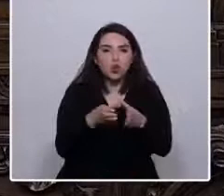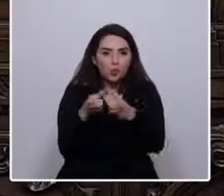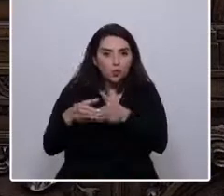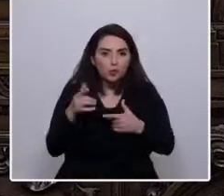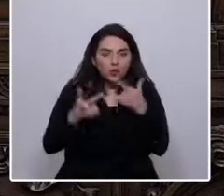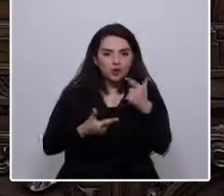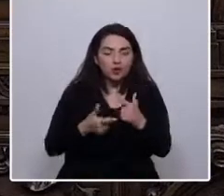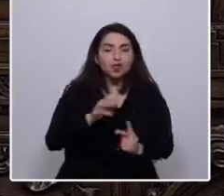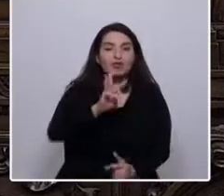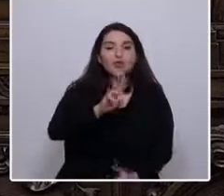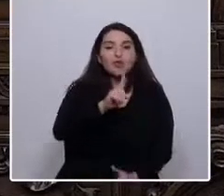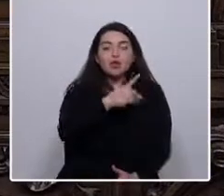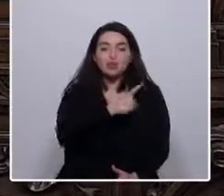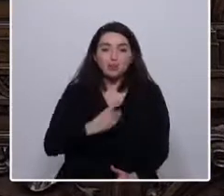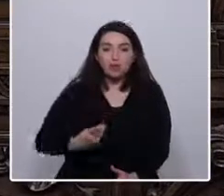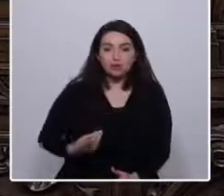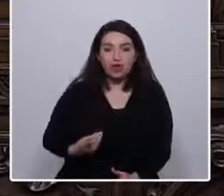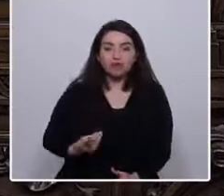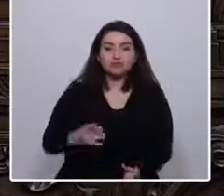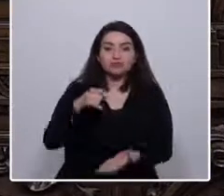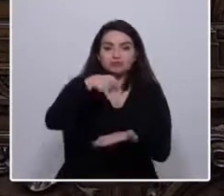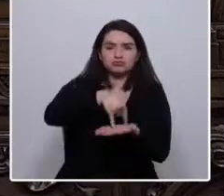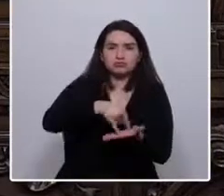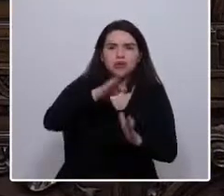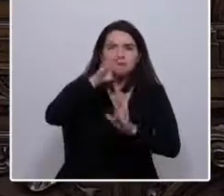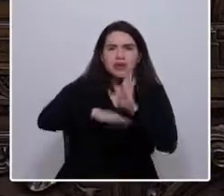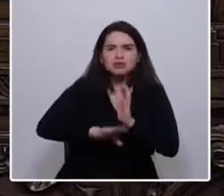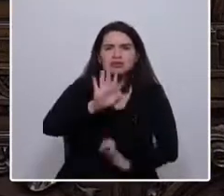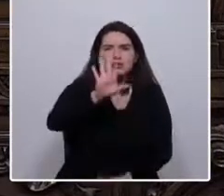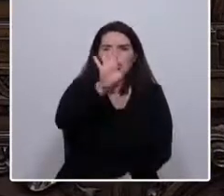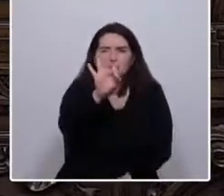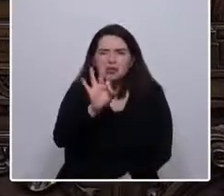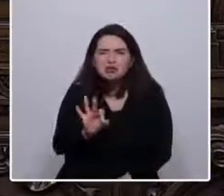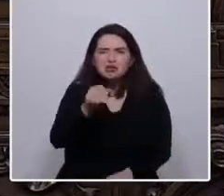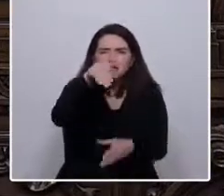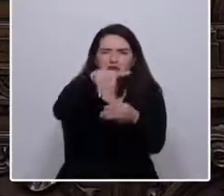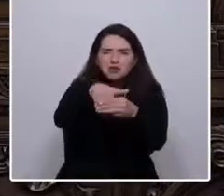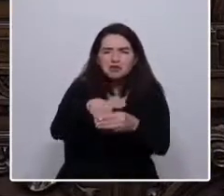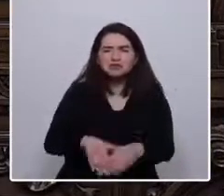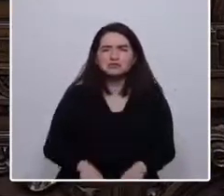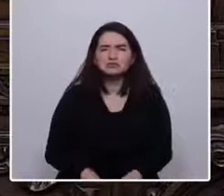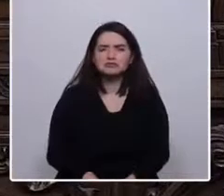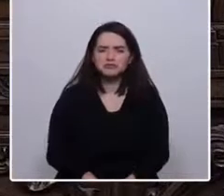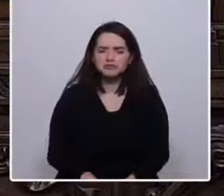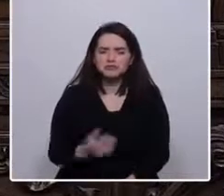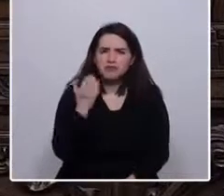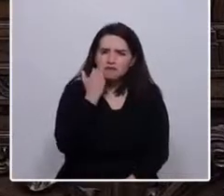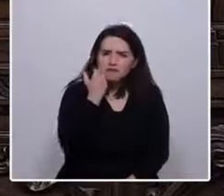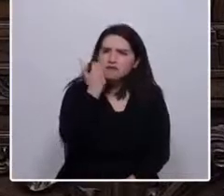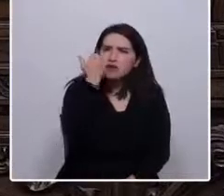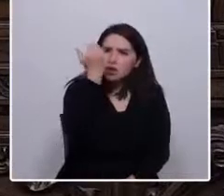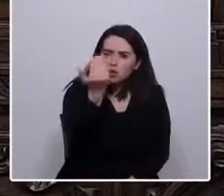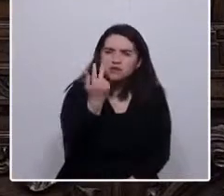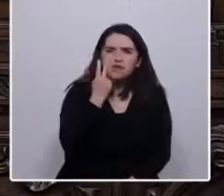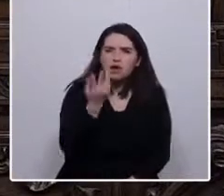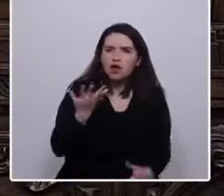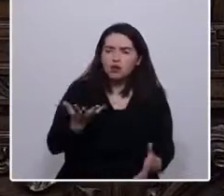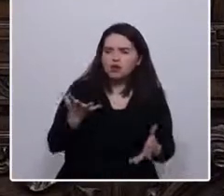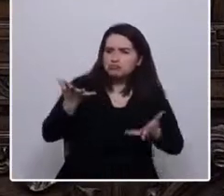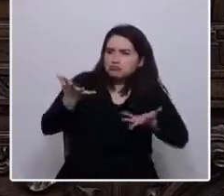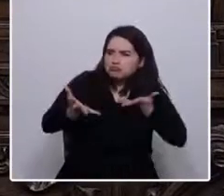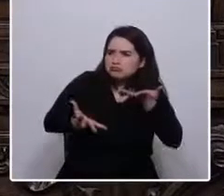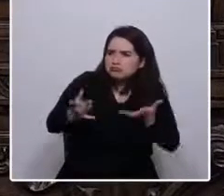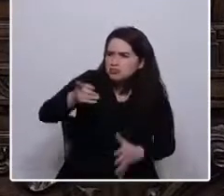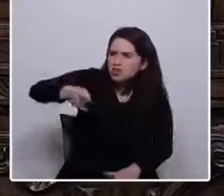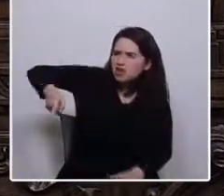31 diputados que llegaron a la Cámara con menos del 5% de los votos. Me da vergüenza ver cómo actúan algunos